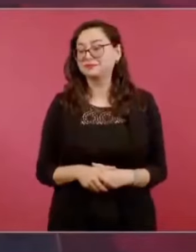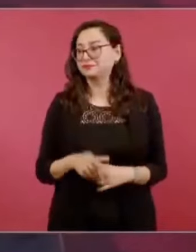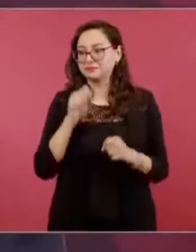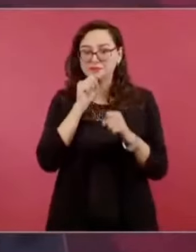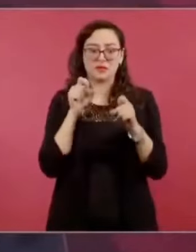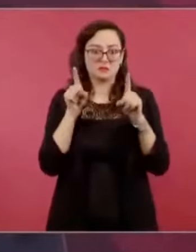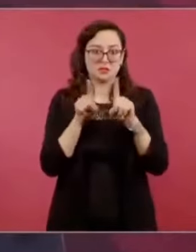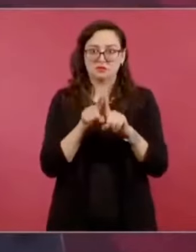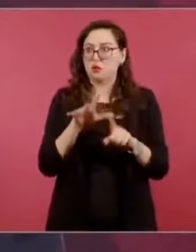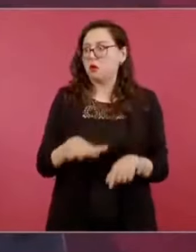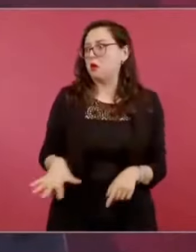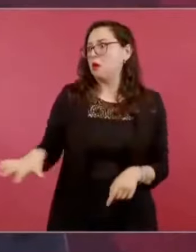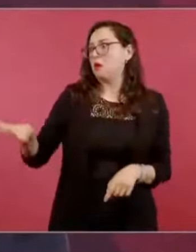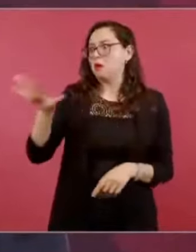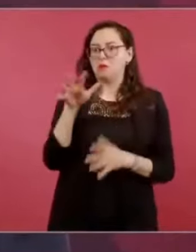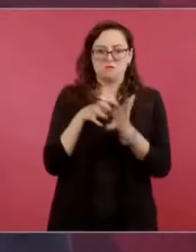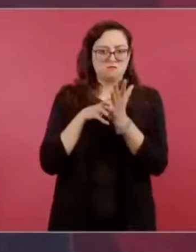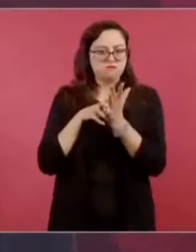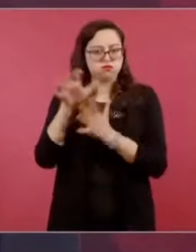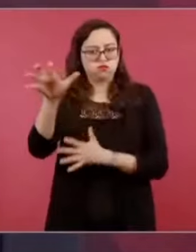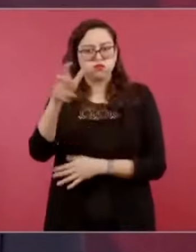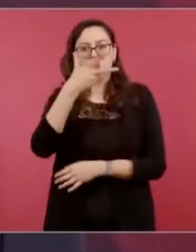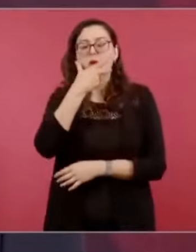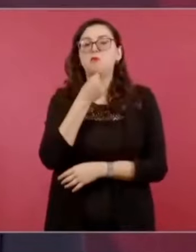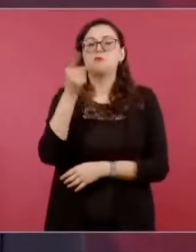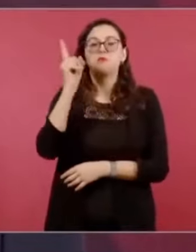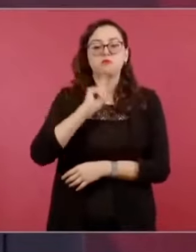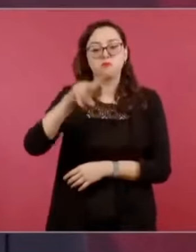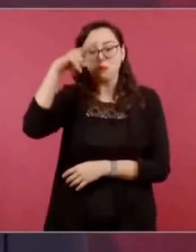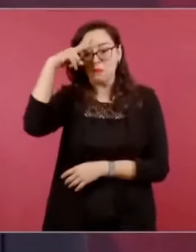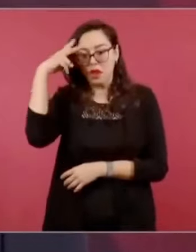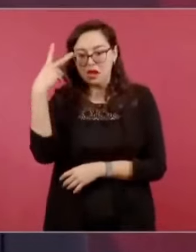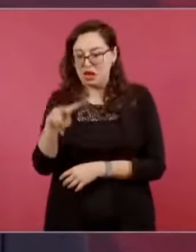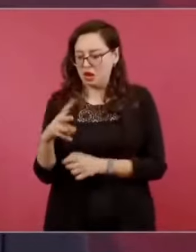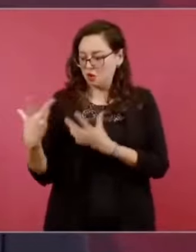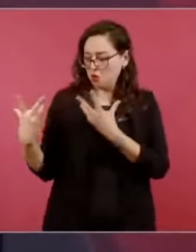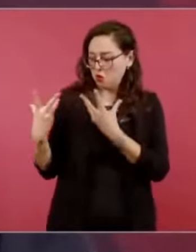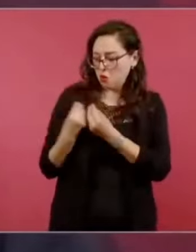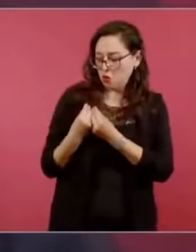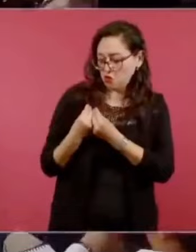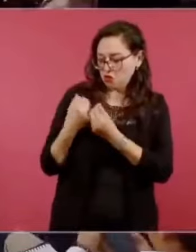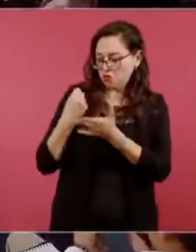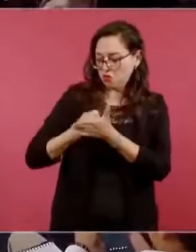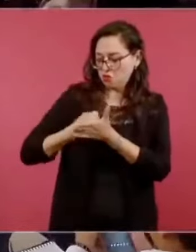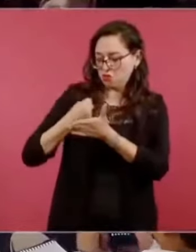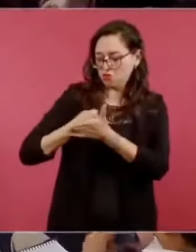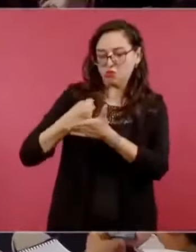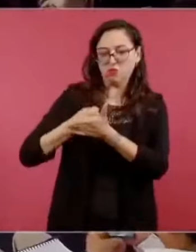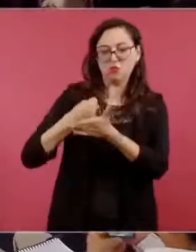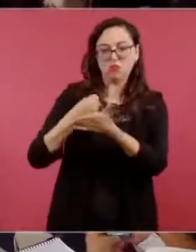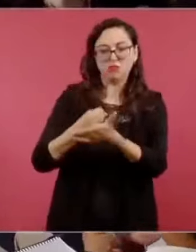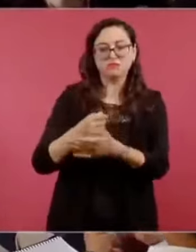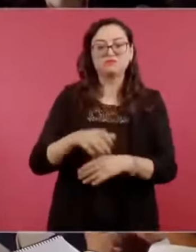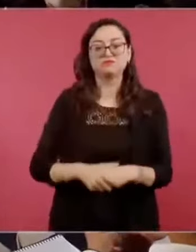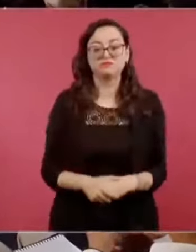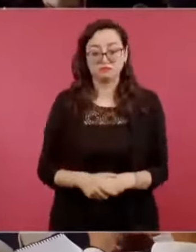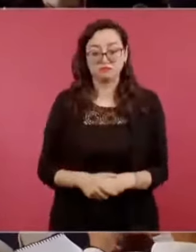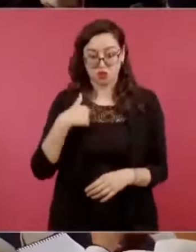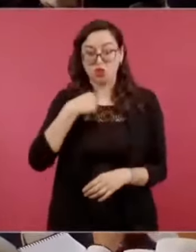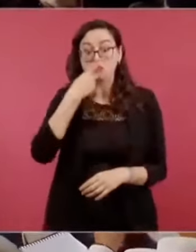porque esto no es labor de un solo hombre. Aquí lo digo, me voy y aunque la vida siga,